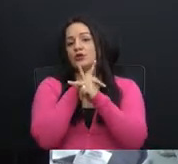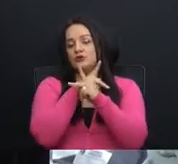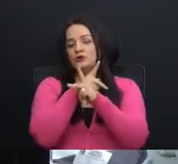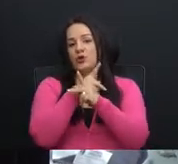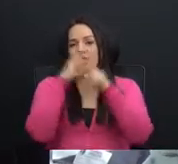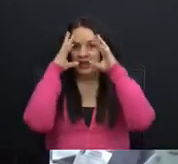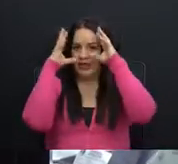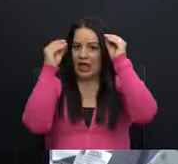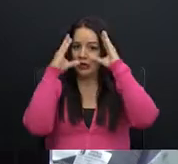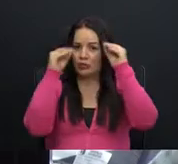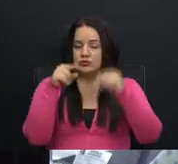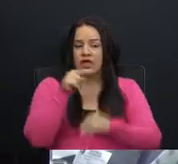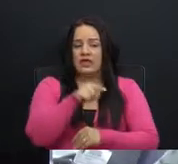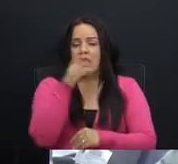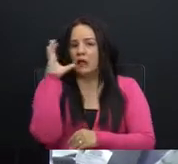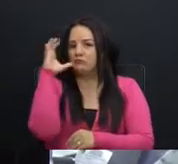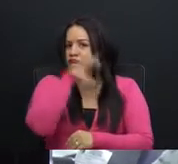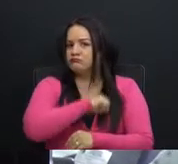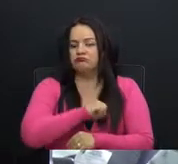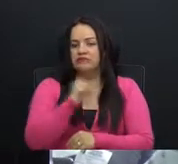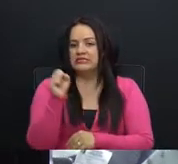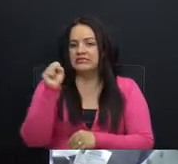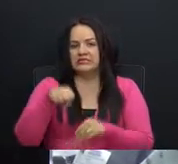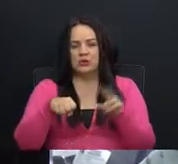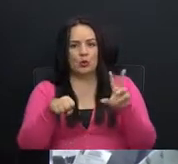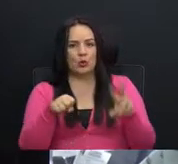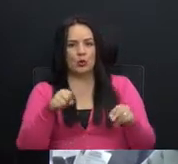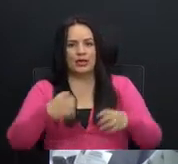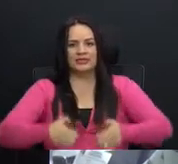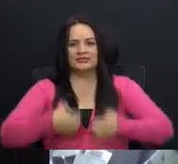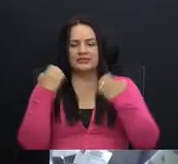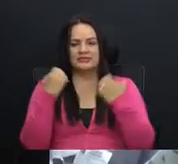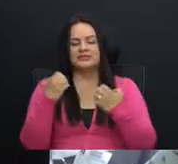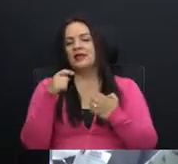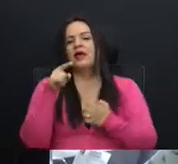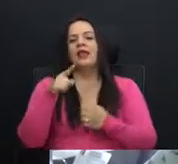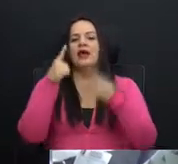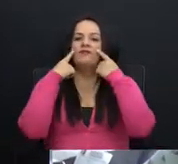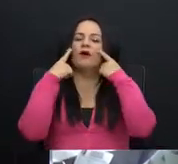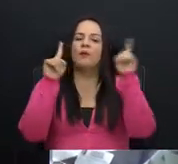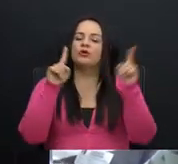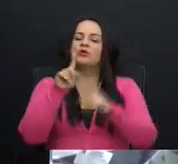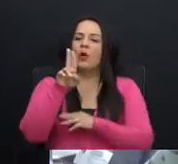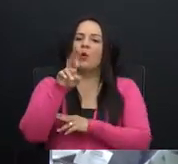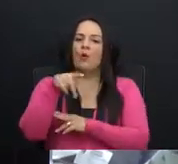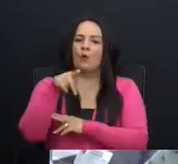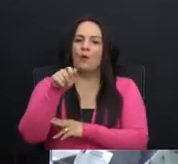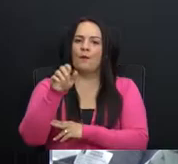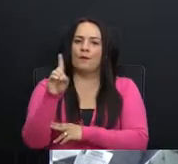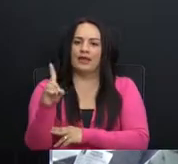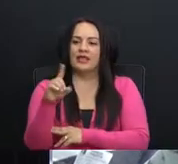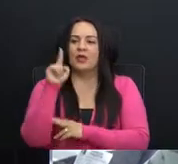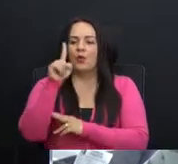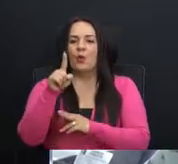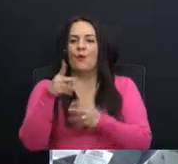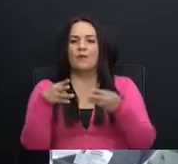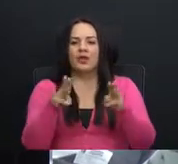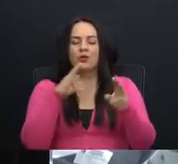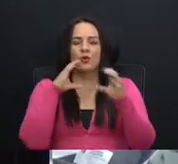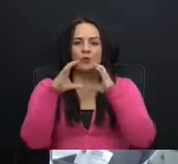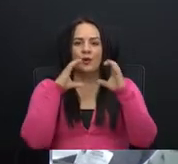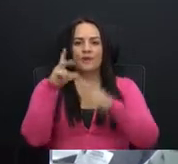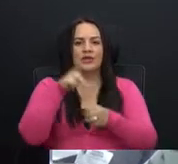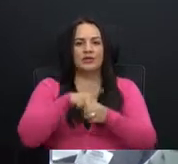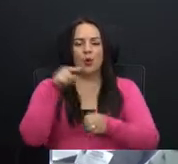si efectivamente existía o no la famosa UPAT. Por lo menos hoy, en un medio de comunicación donde participó en la